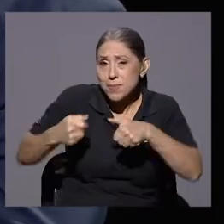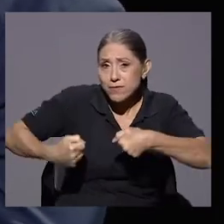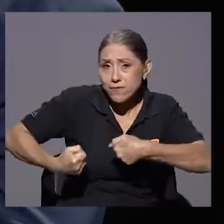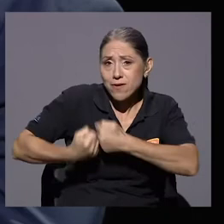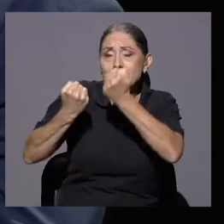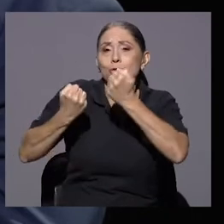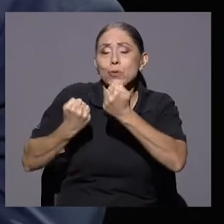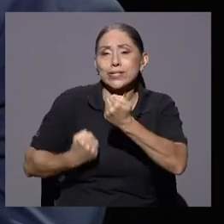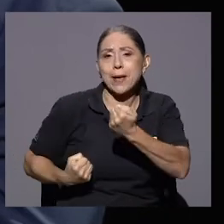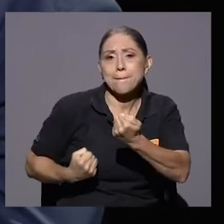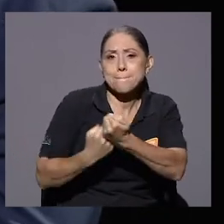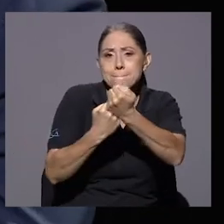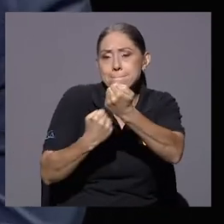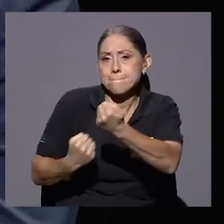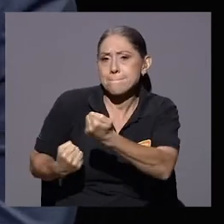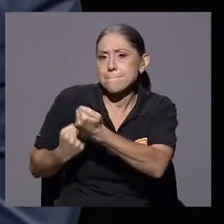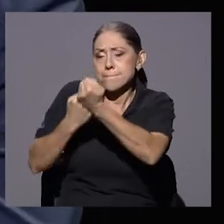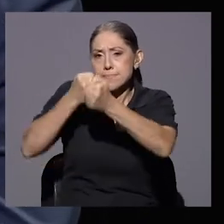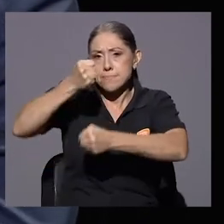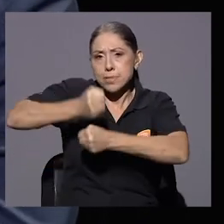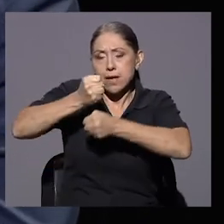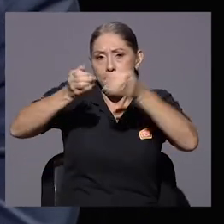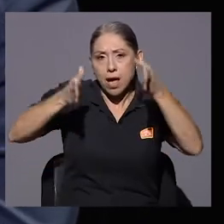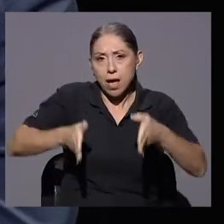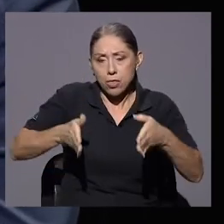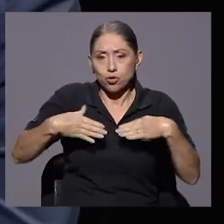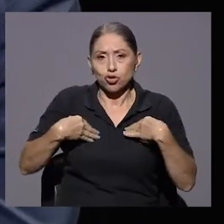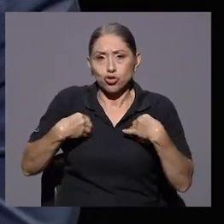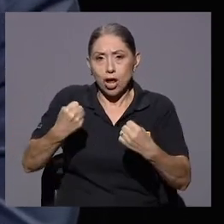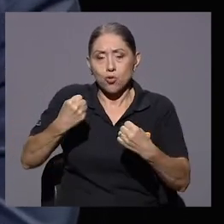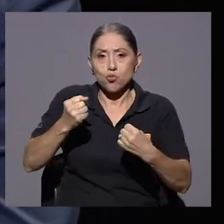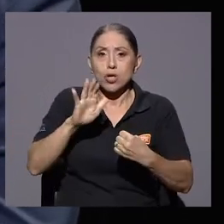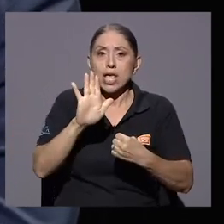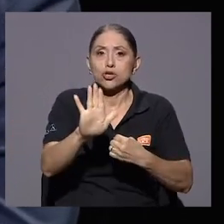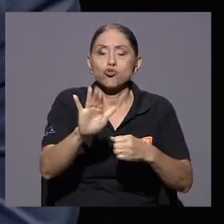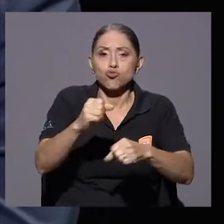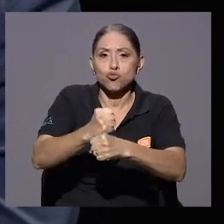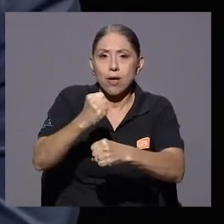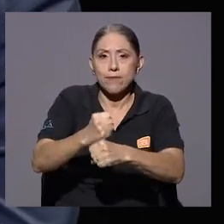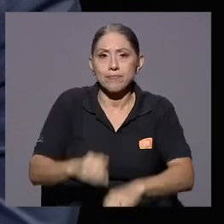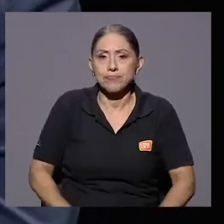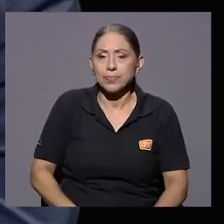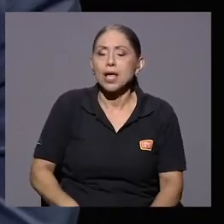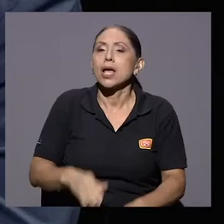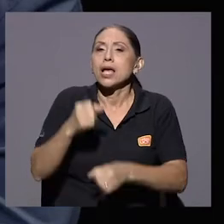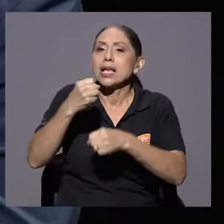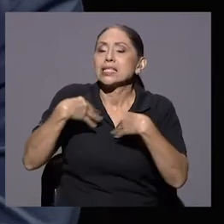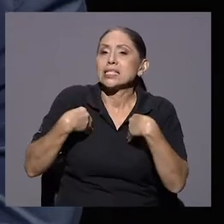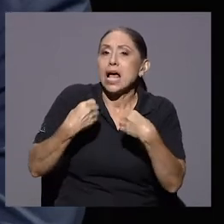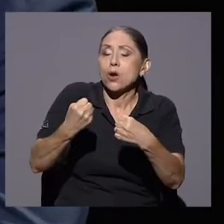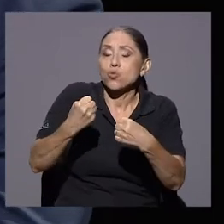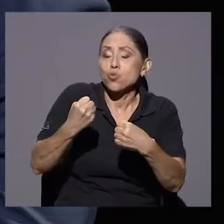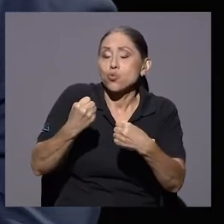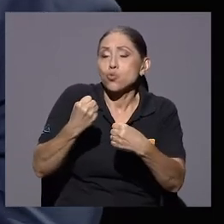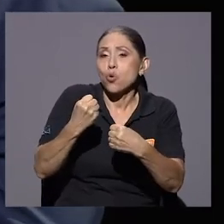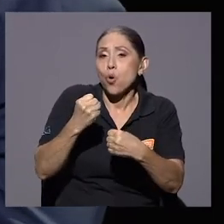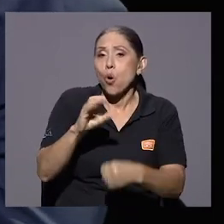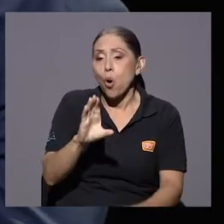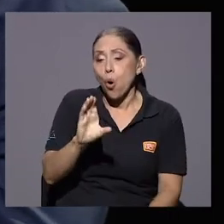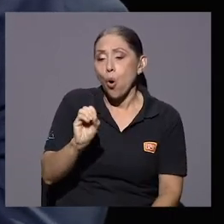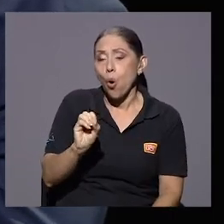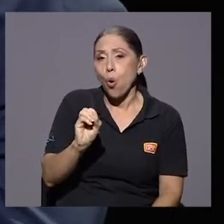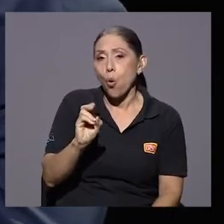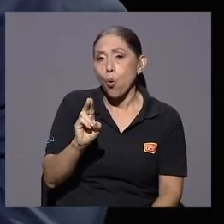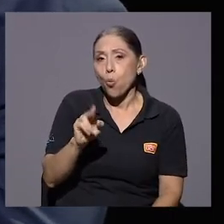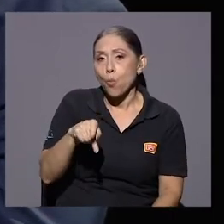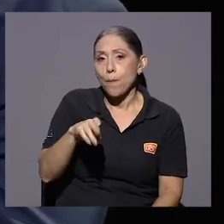al trabajador en la parte de salud ocupacional. Cuando hablamos de salud ocupacional, estamos viendo no solamente los